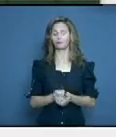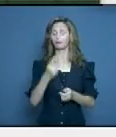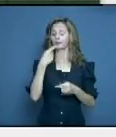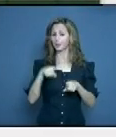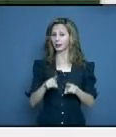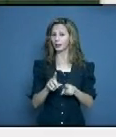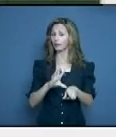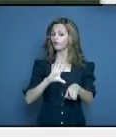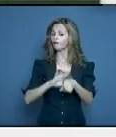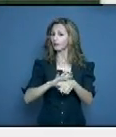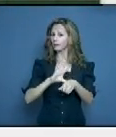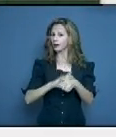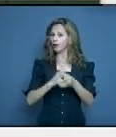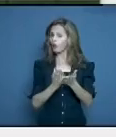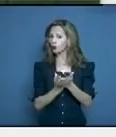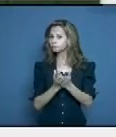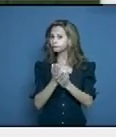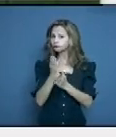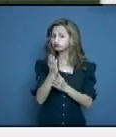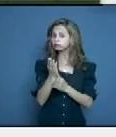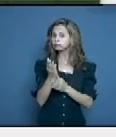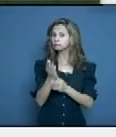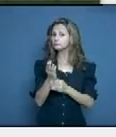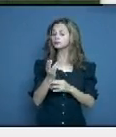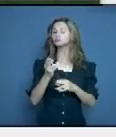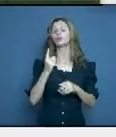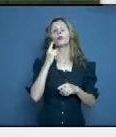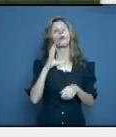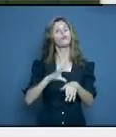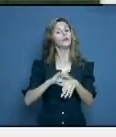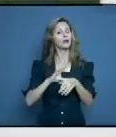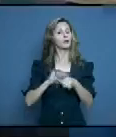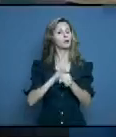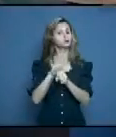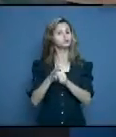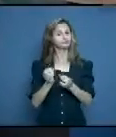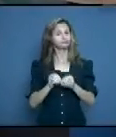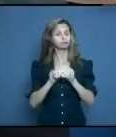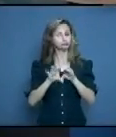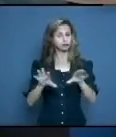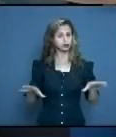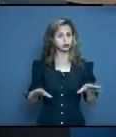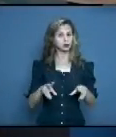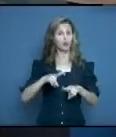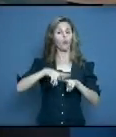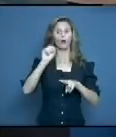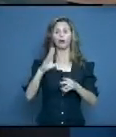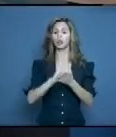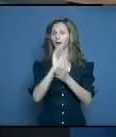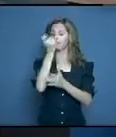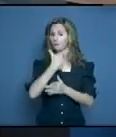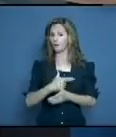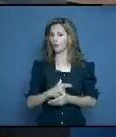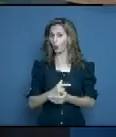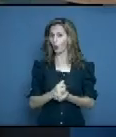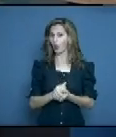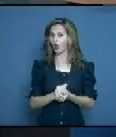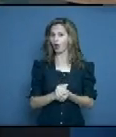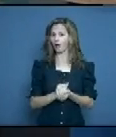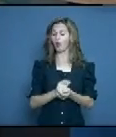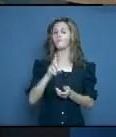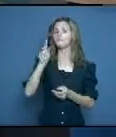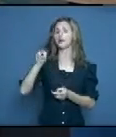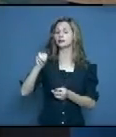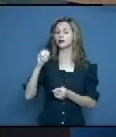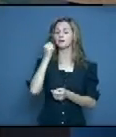sigue diseminada por toda la provincia, con la situación más complicada en el municipio capital, municipio Moa y municipio de Mayari.